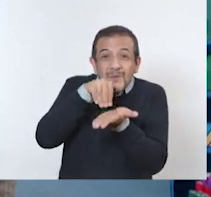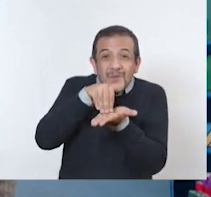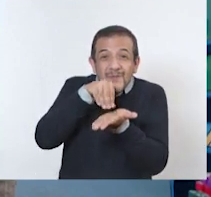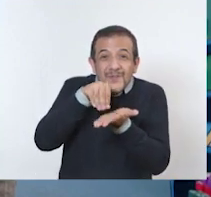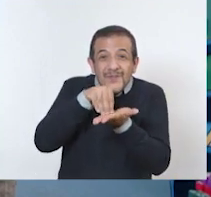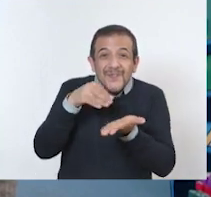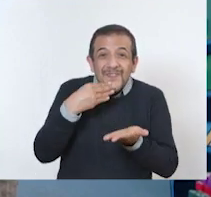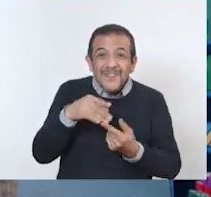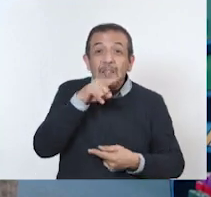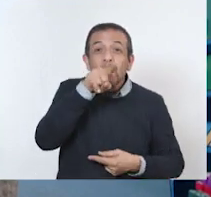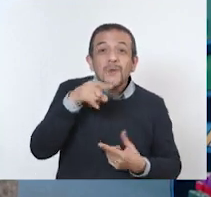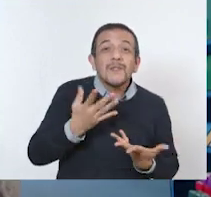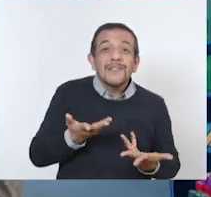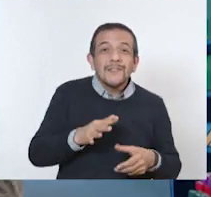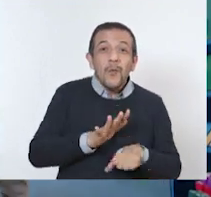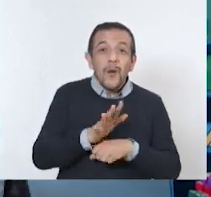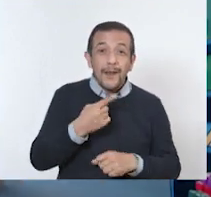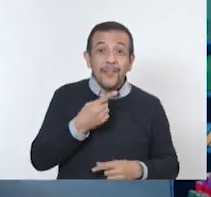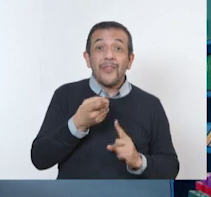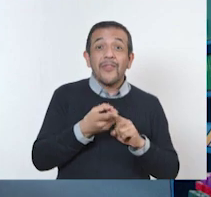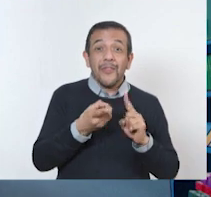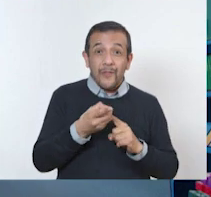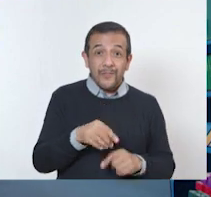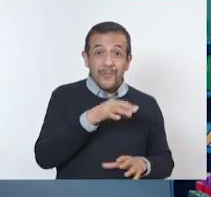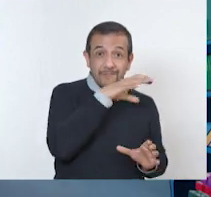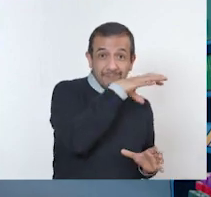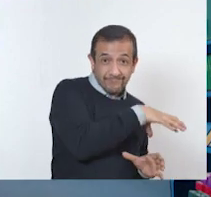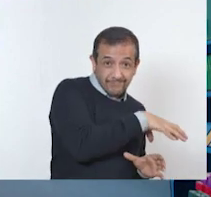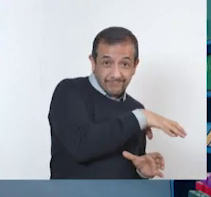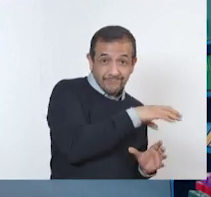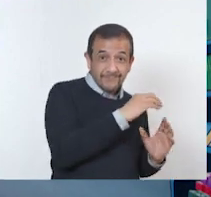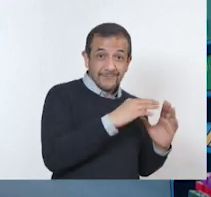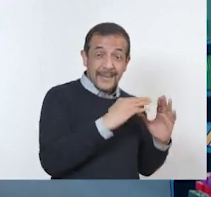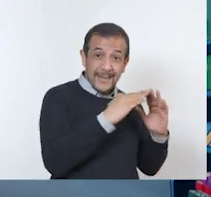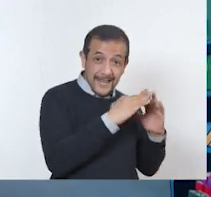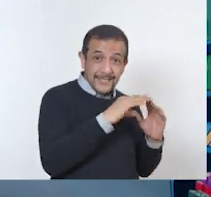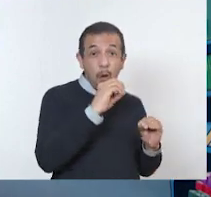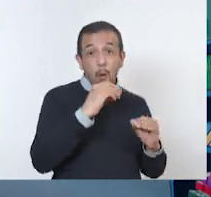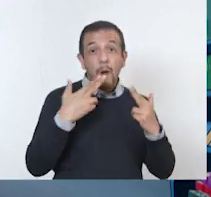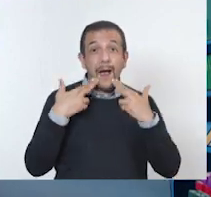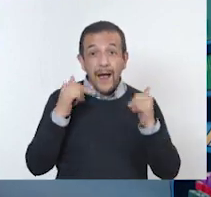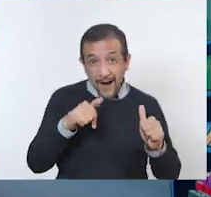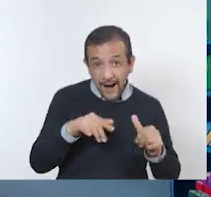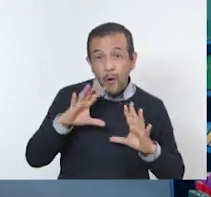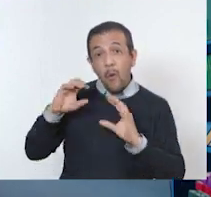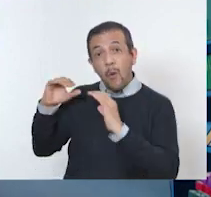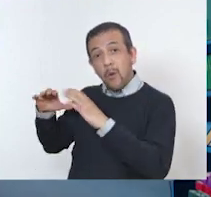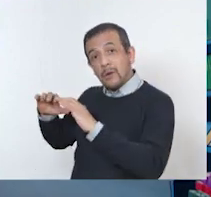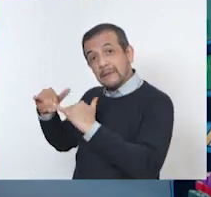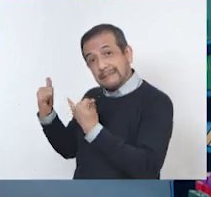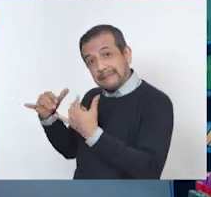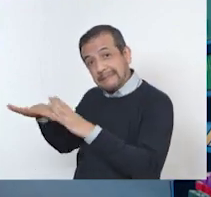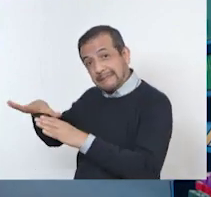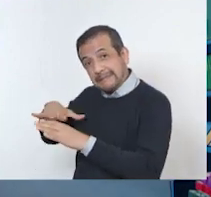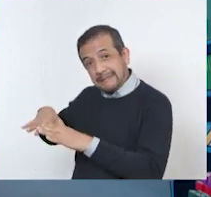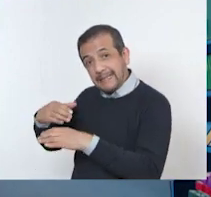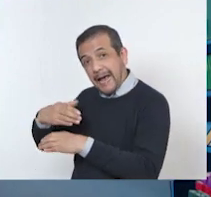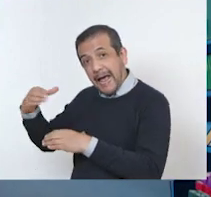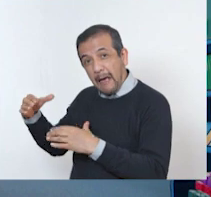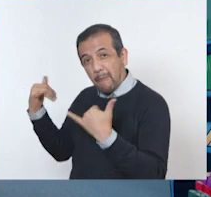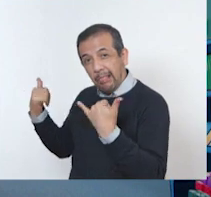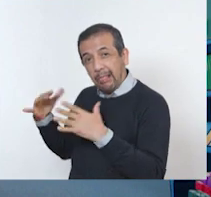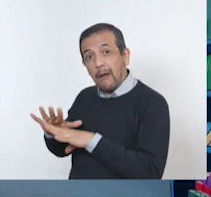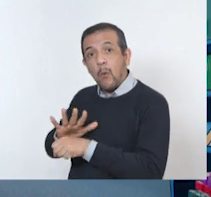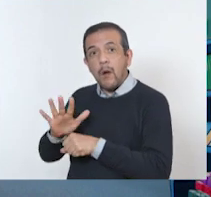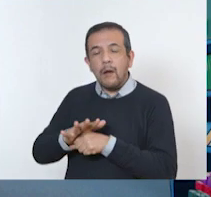cerdito, maestro. ¿Qué piensan que sea, niñas y niños? Doméstico, de granja o salvaje. Yo